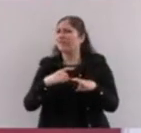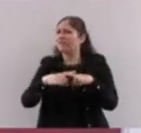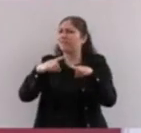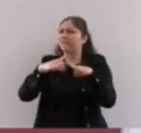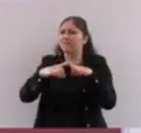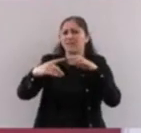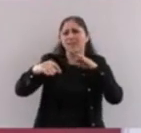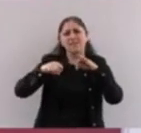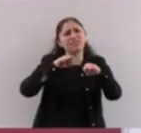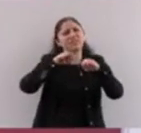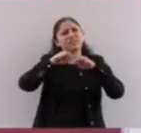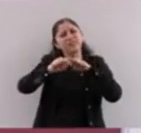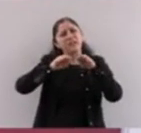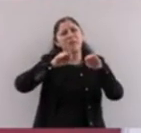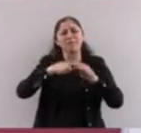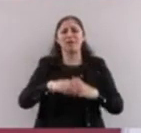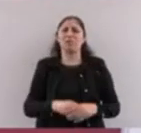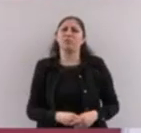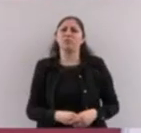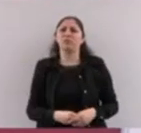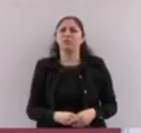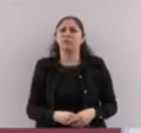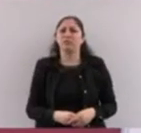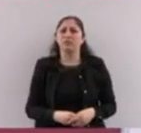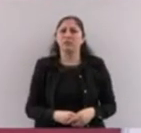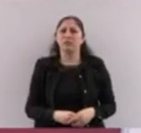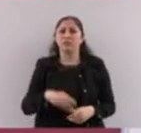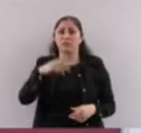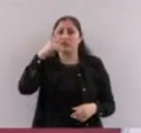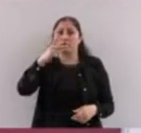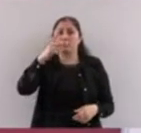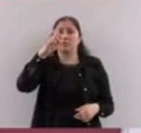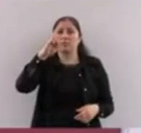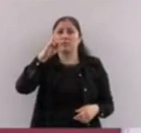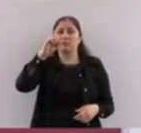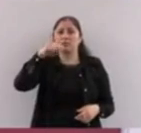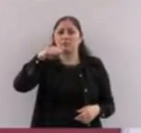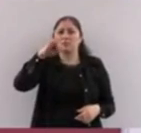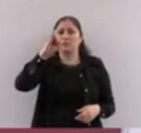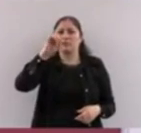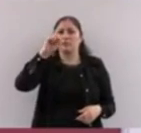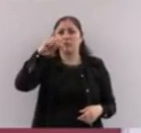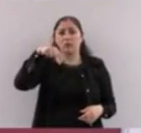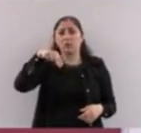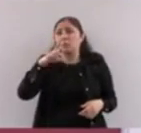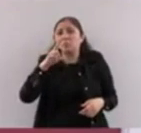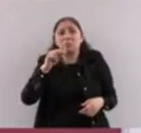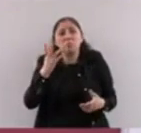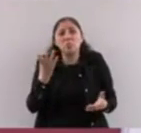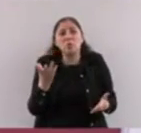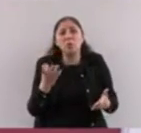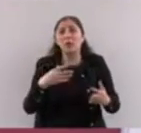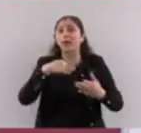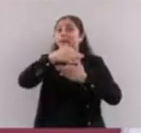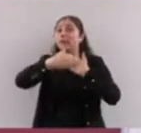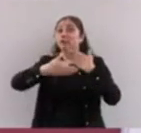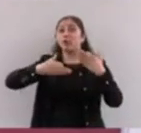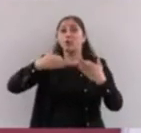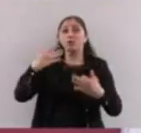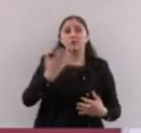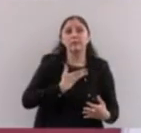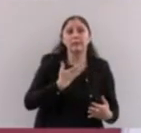no tuvieron derecho a una pensión, pero el presidente dice, por eso esta pensión debe ser para todos,